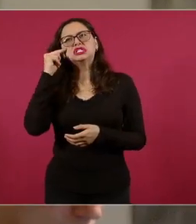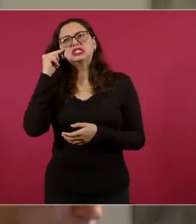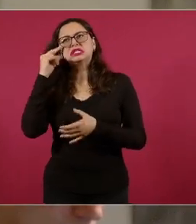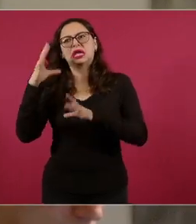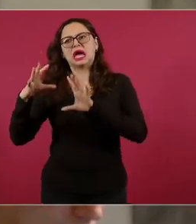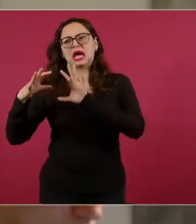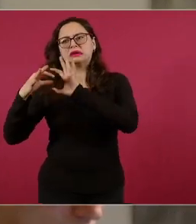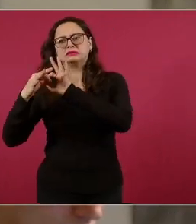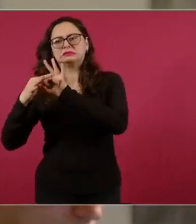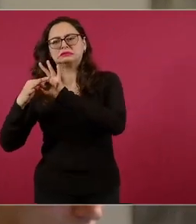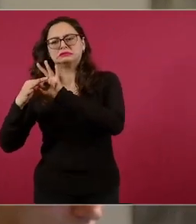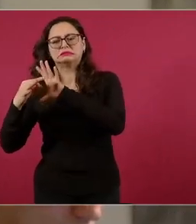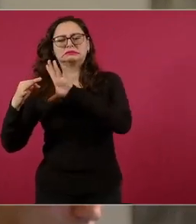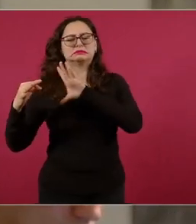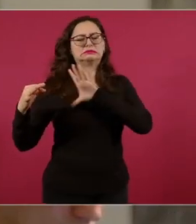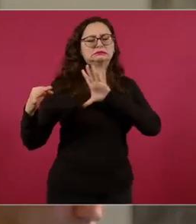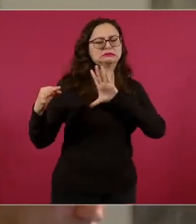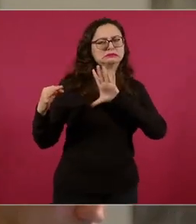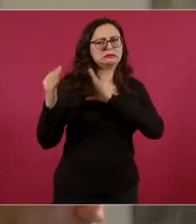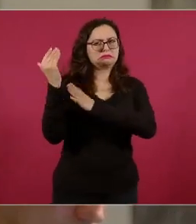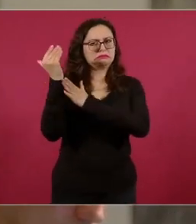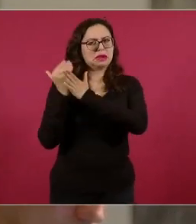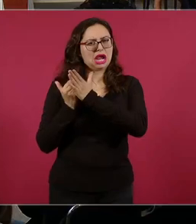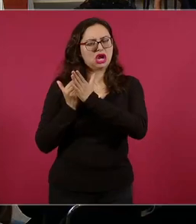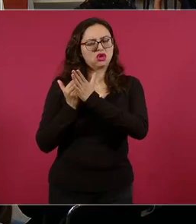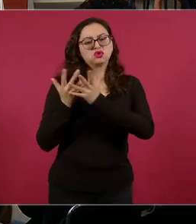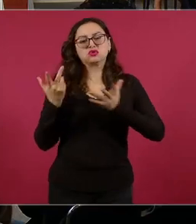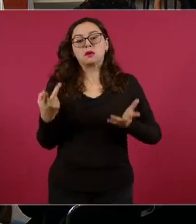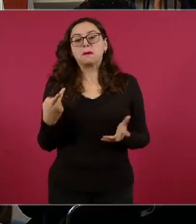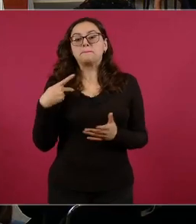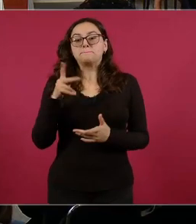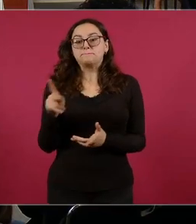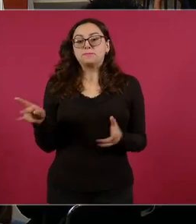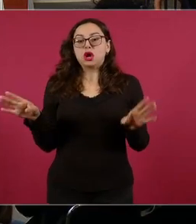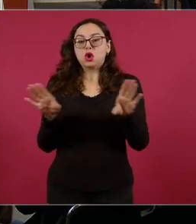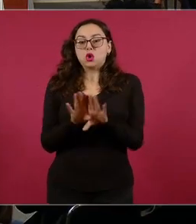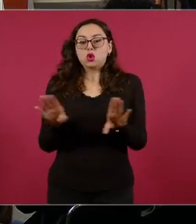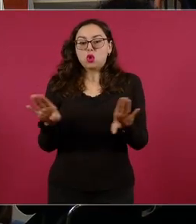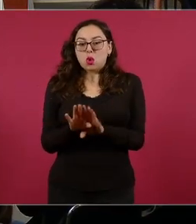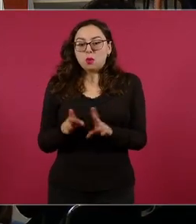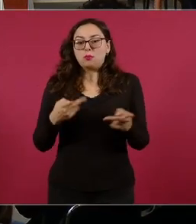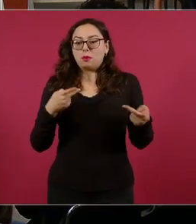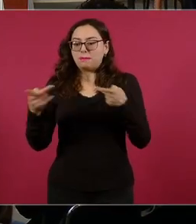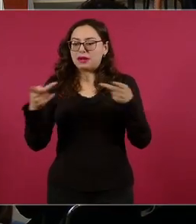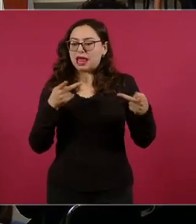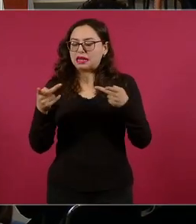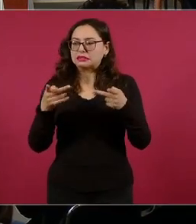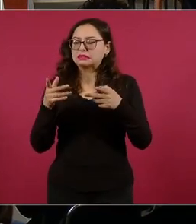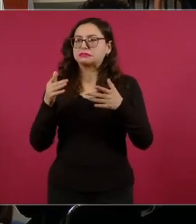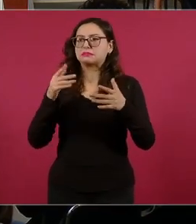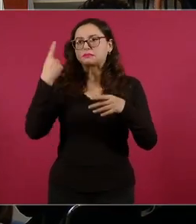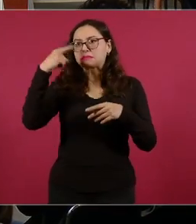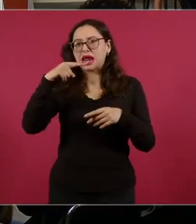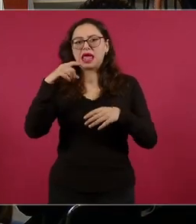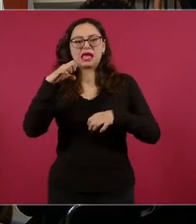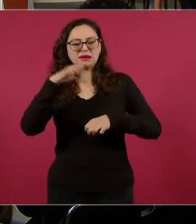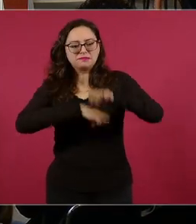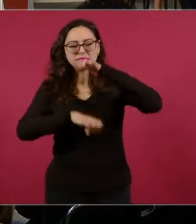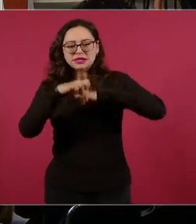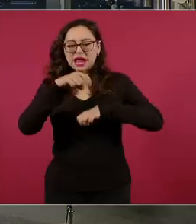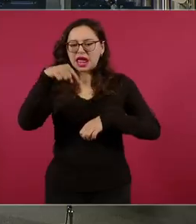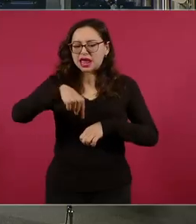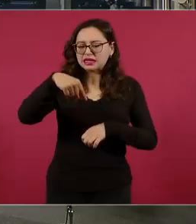fábricas, a las inversiones, a la región de América del Norte, no sólo a México.